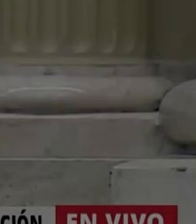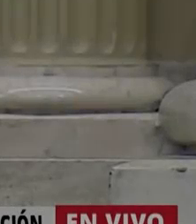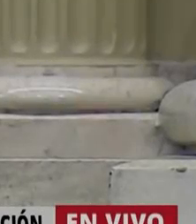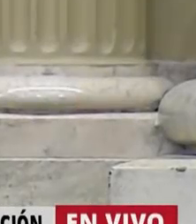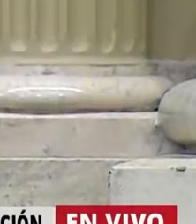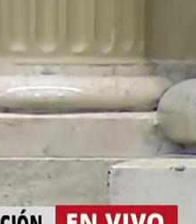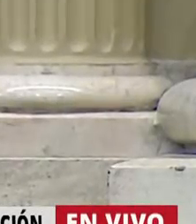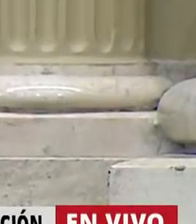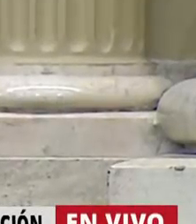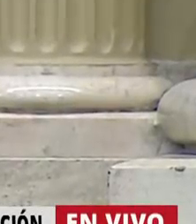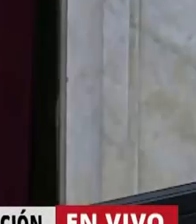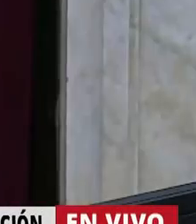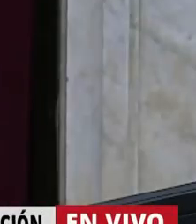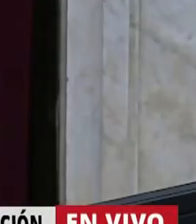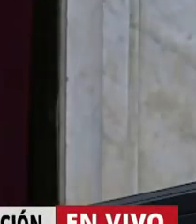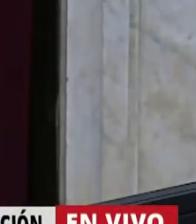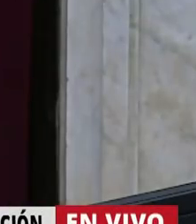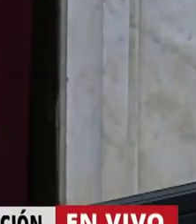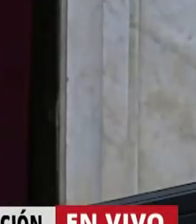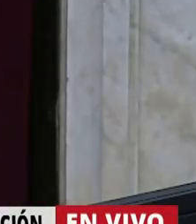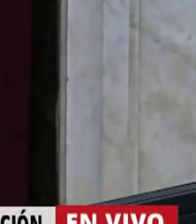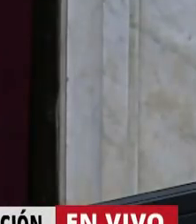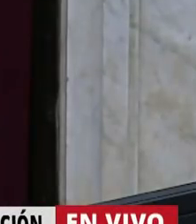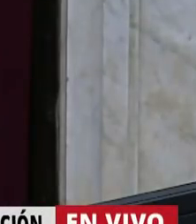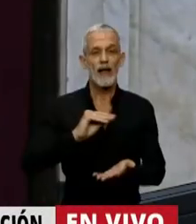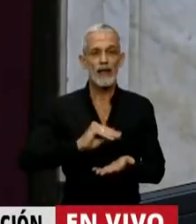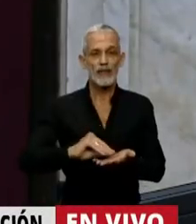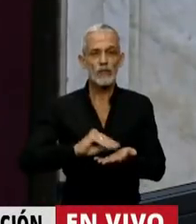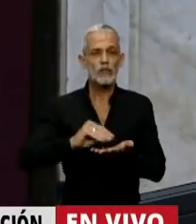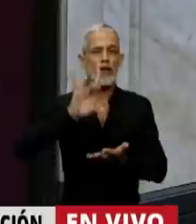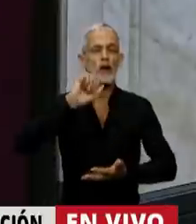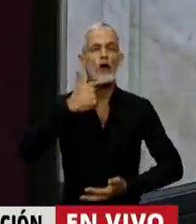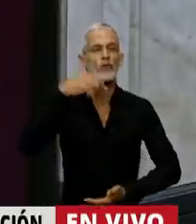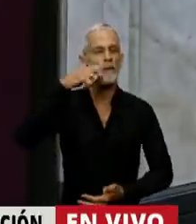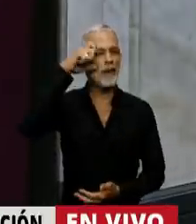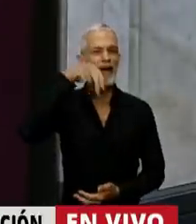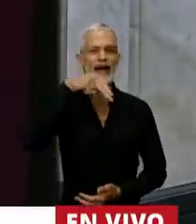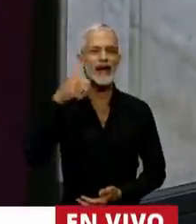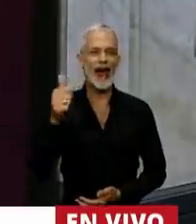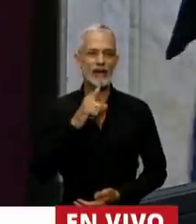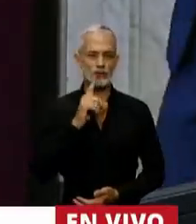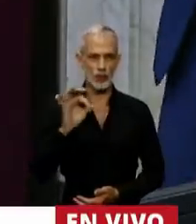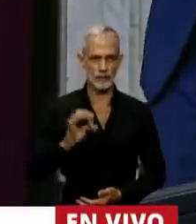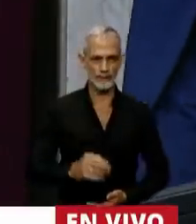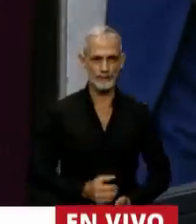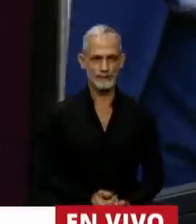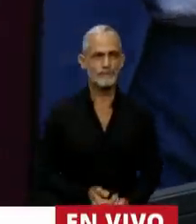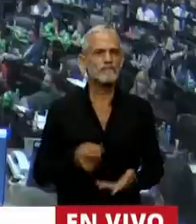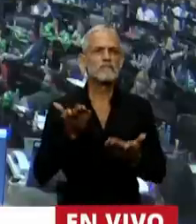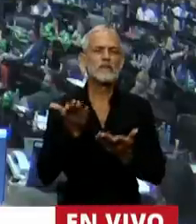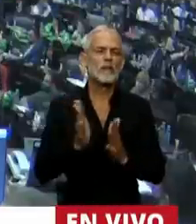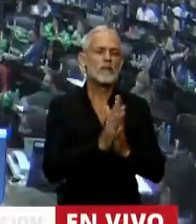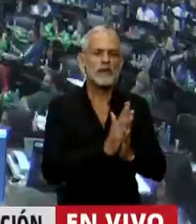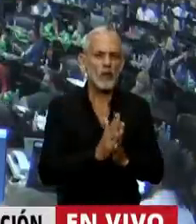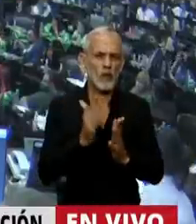En el uso de la palabra, la diputada Lospenato. Les pido a las